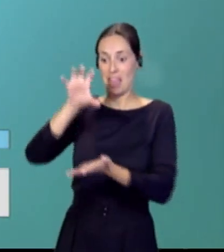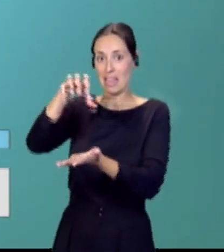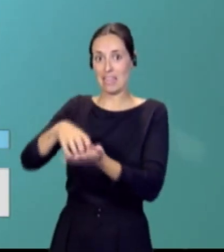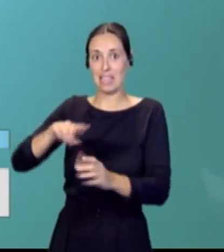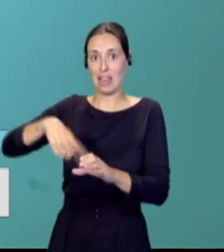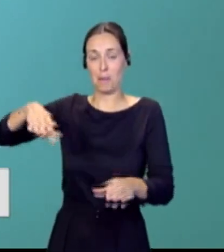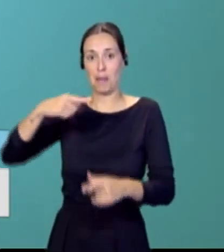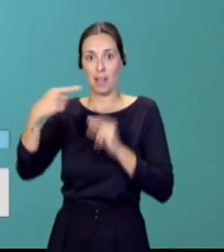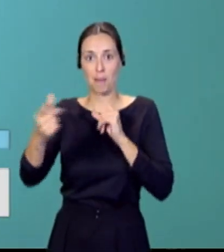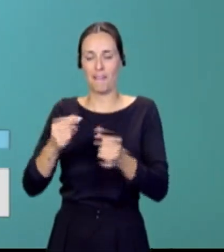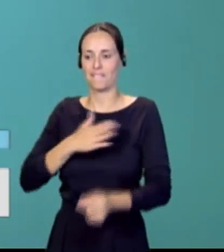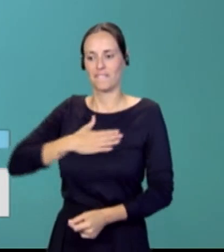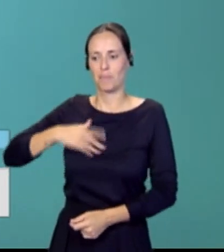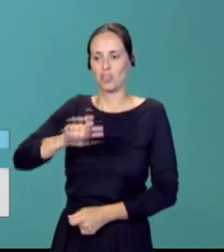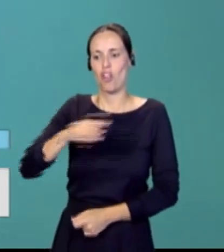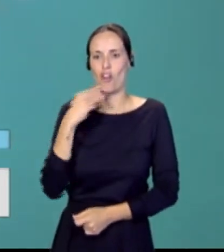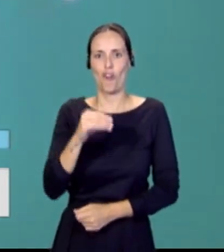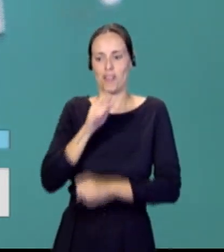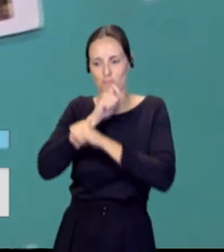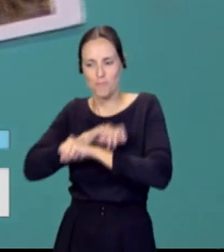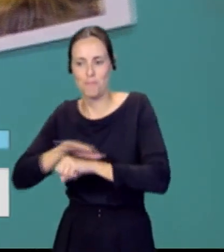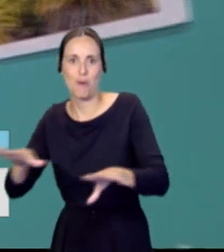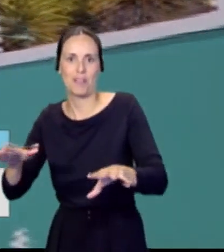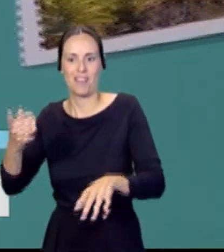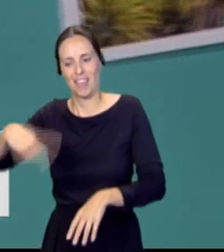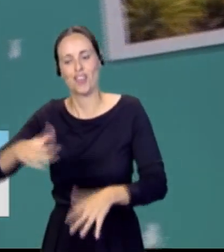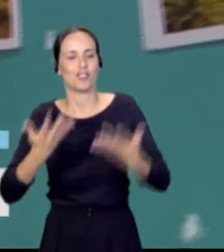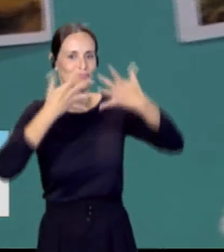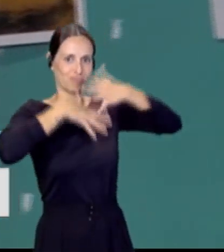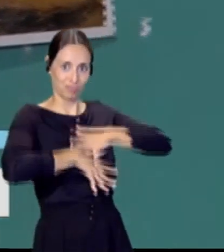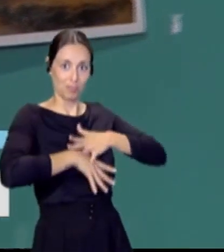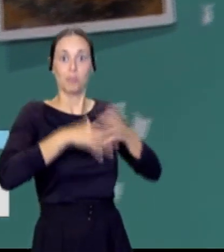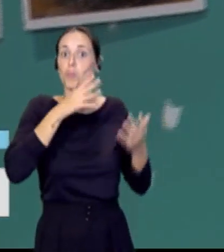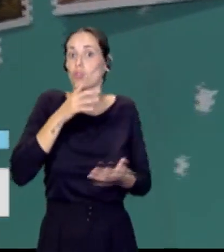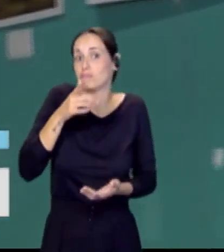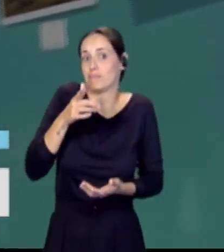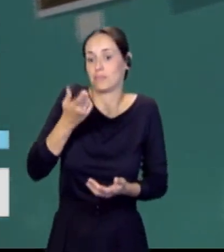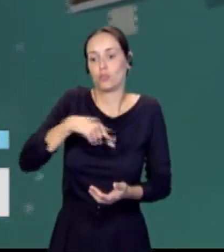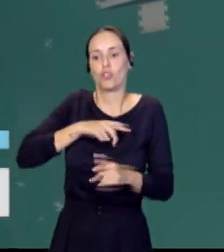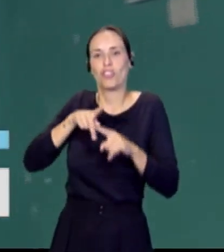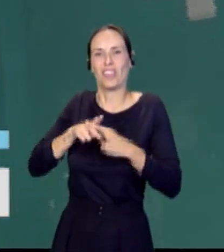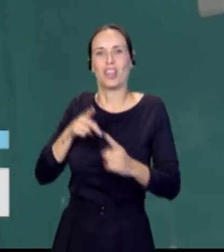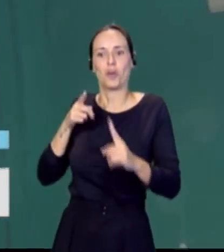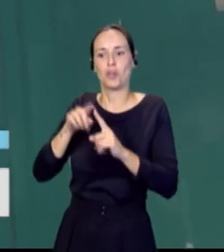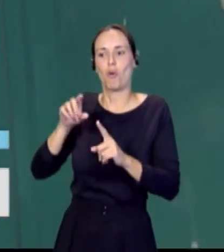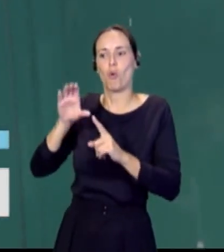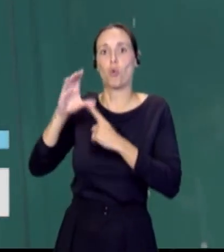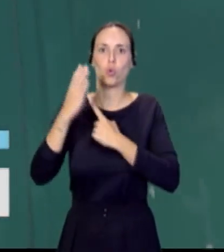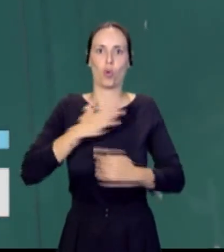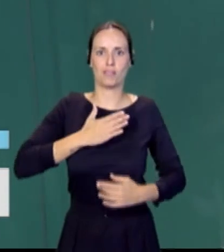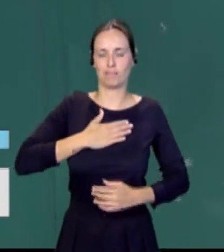también la tenga. Por eso realizamos talleres en los que intentamos acercar esa cultura a los más pequeños.